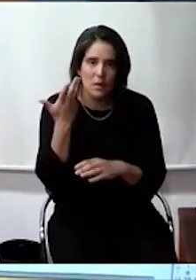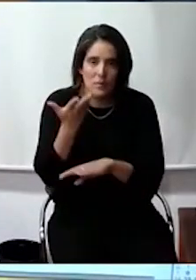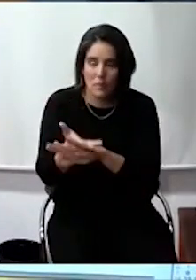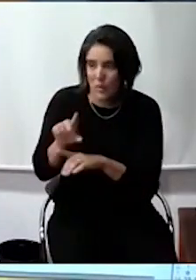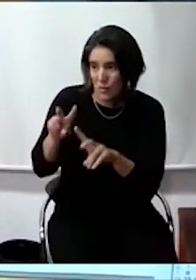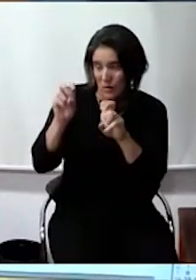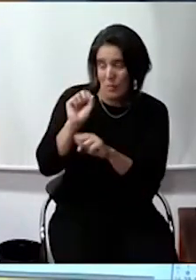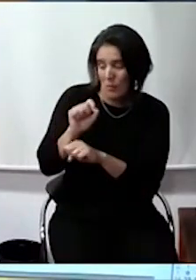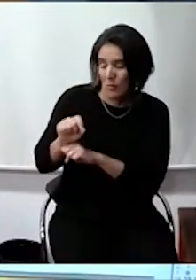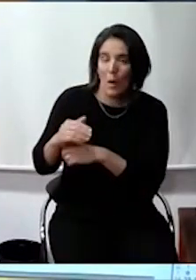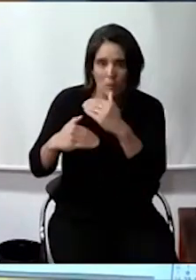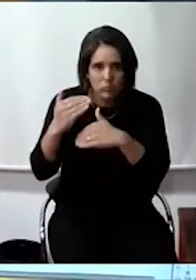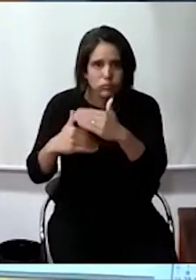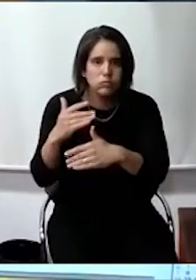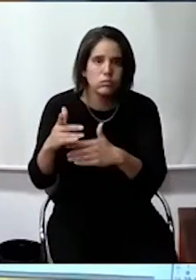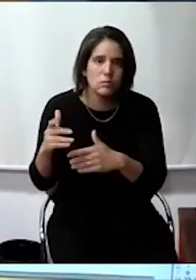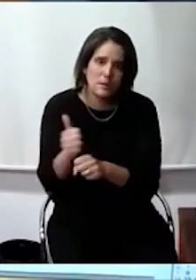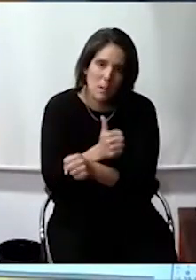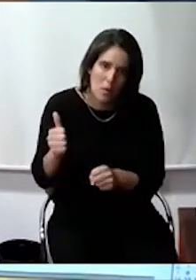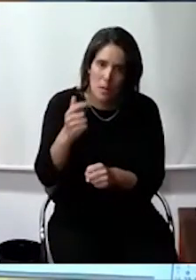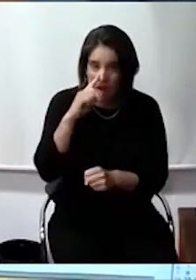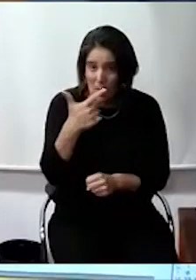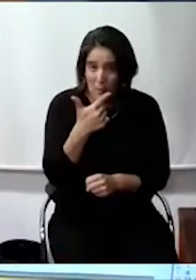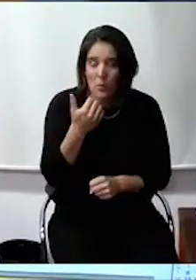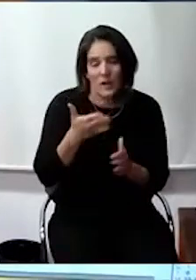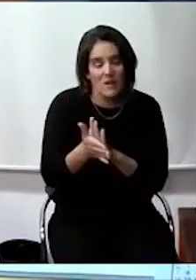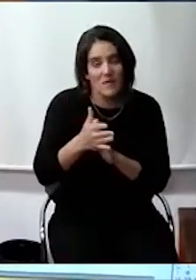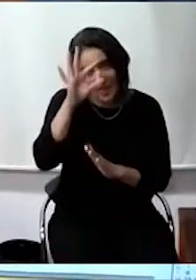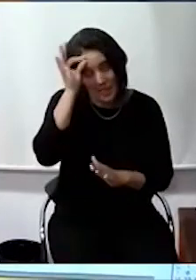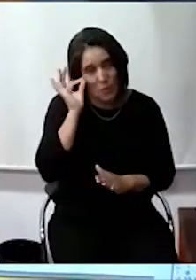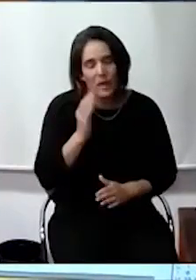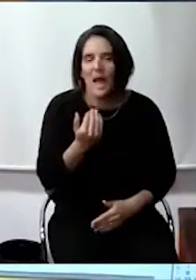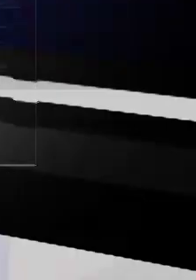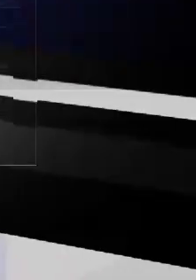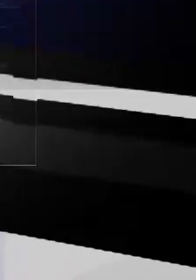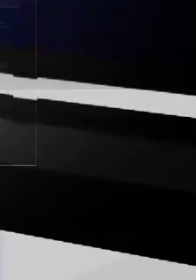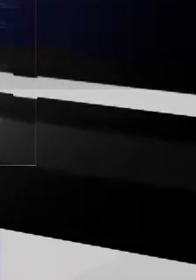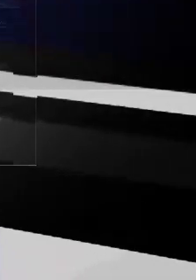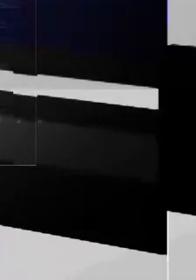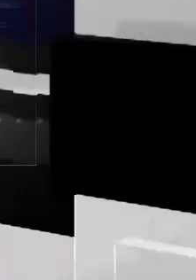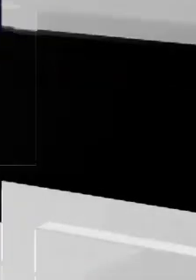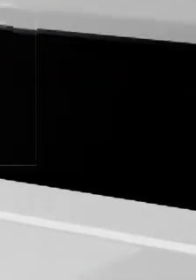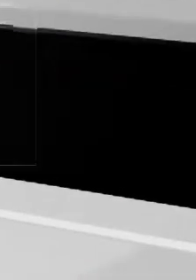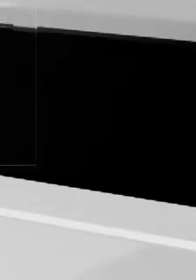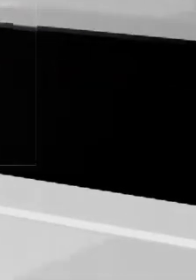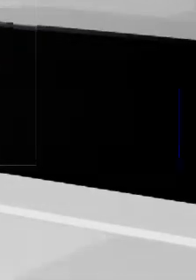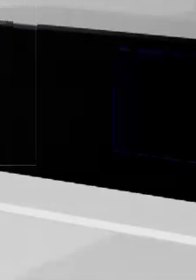estos temas le den trámite y salgan lo antes posible porque ya estamos en temporada. Gracias, señor Presidente.